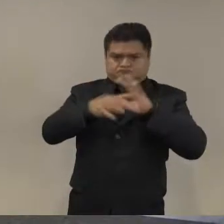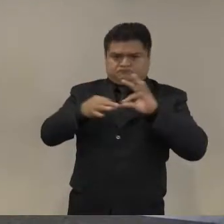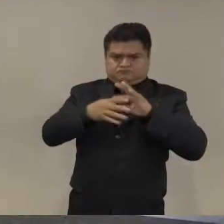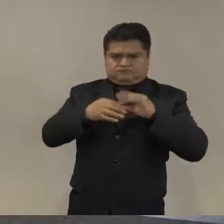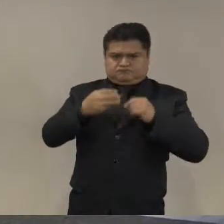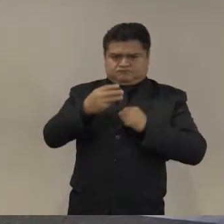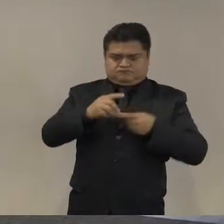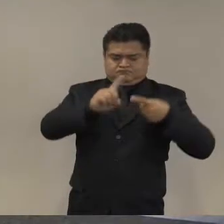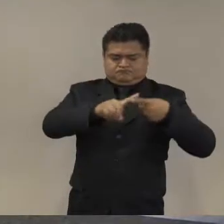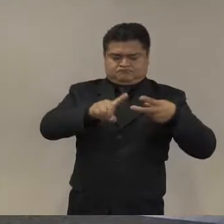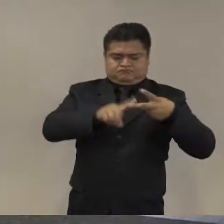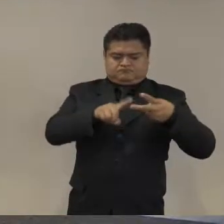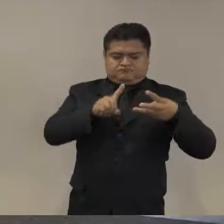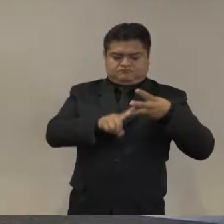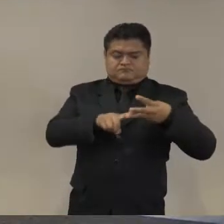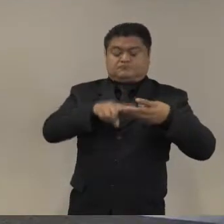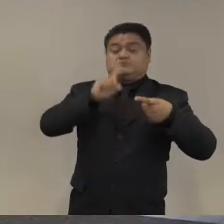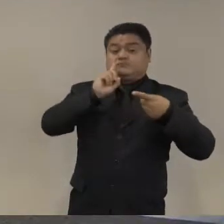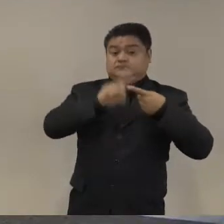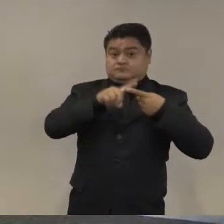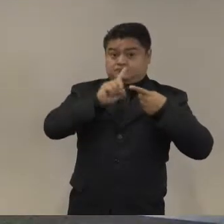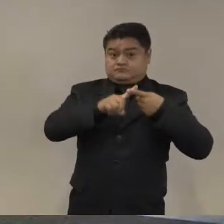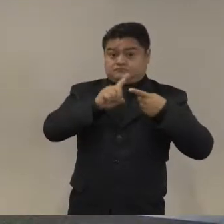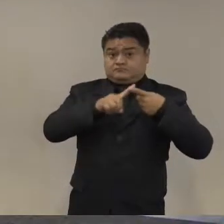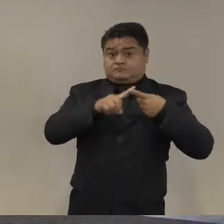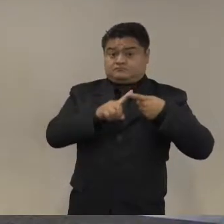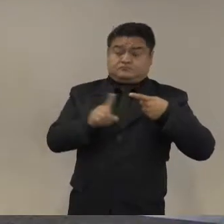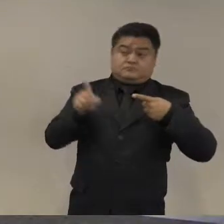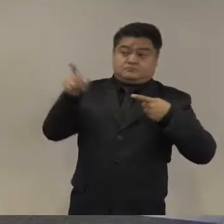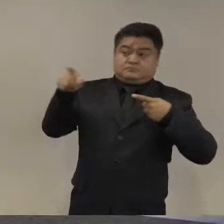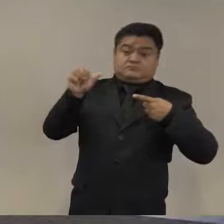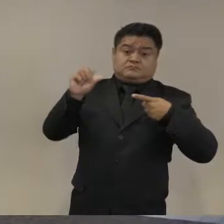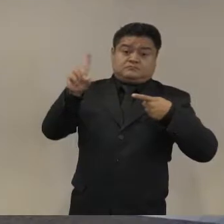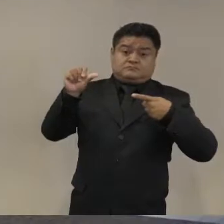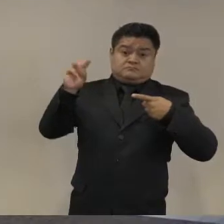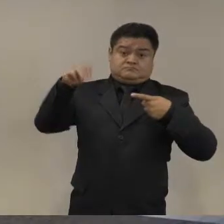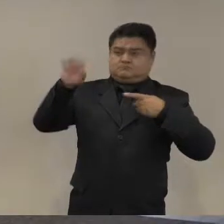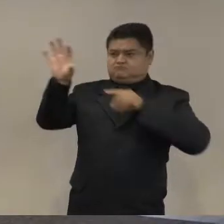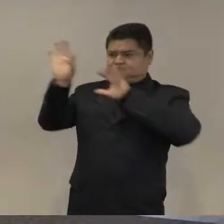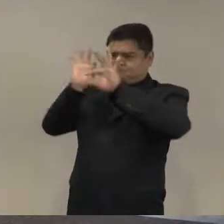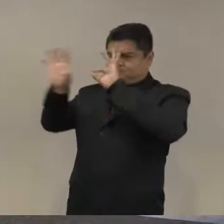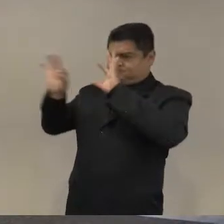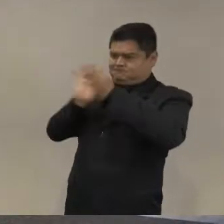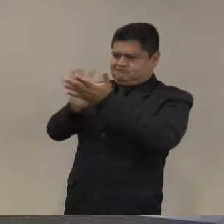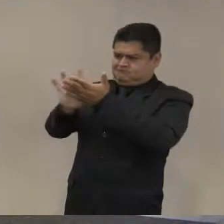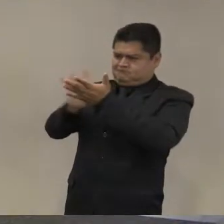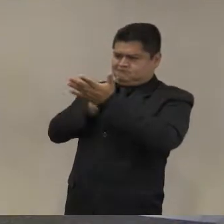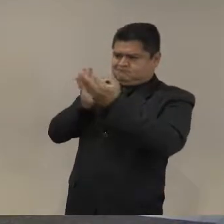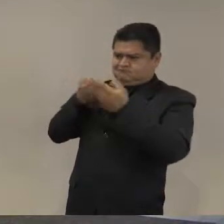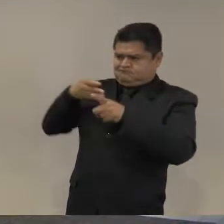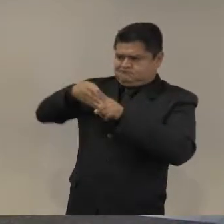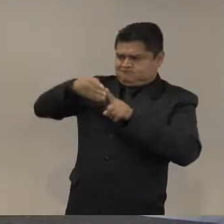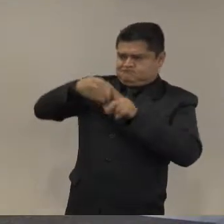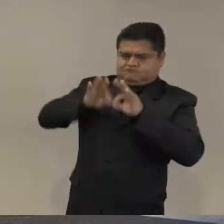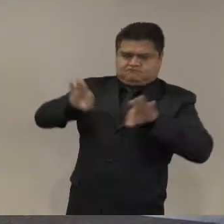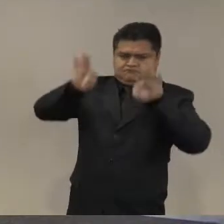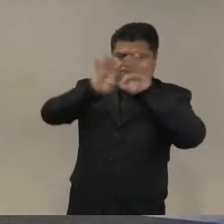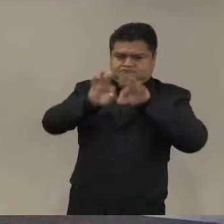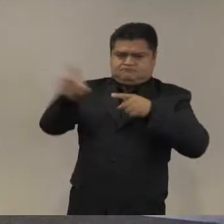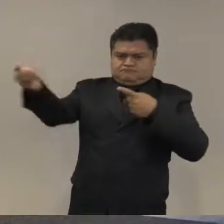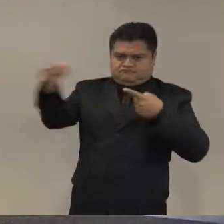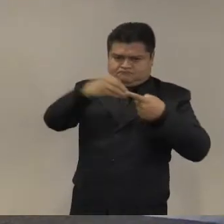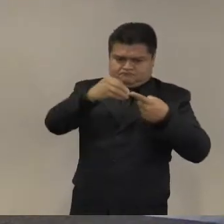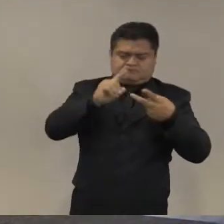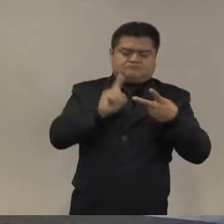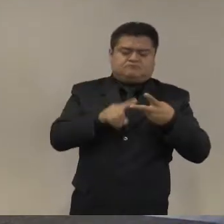recuento muy breve retomando los puntos principales de la ponencia de Adam después voy a hablar de algunos retos que identifico